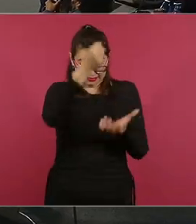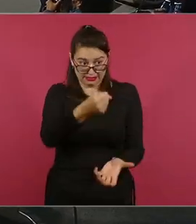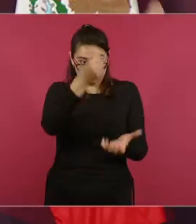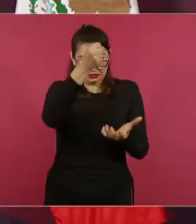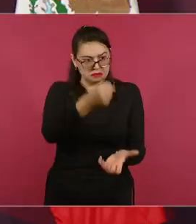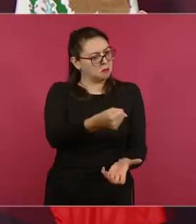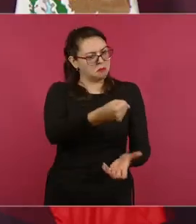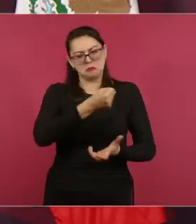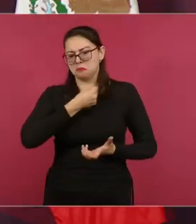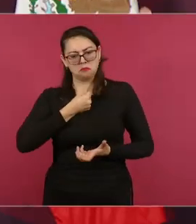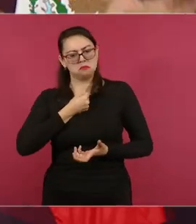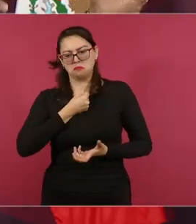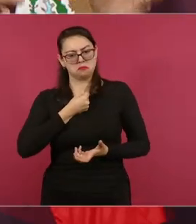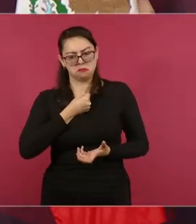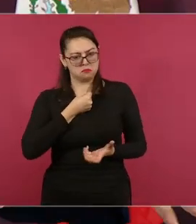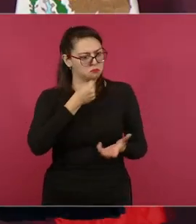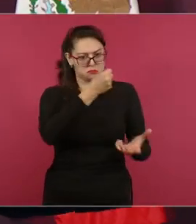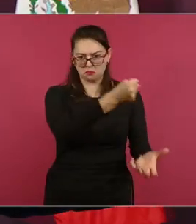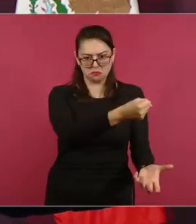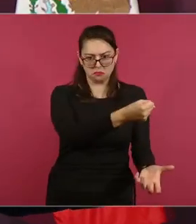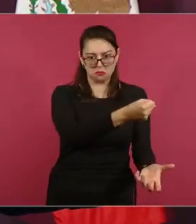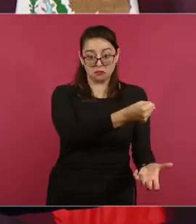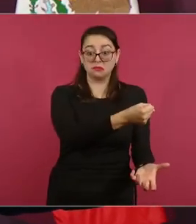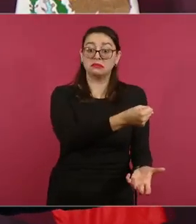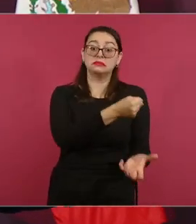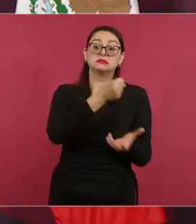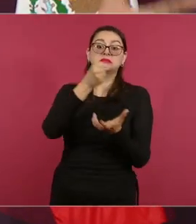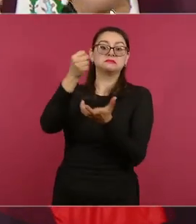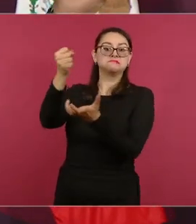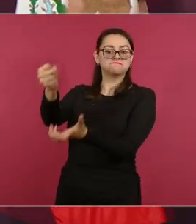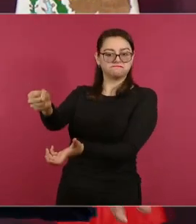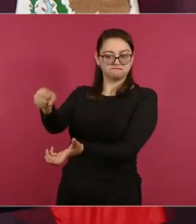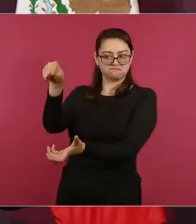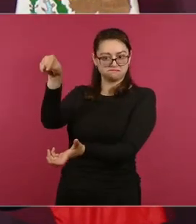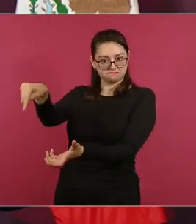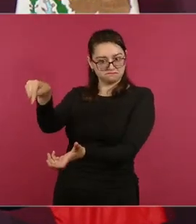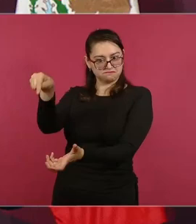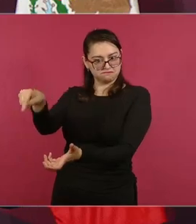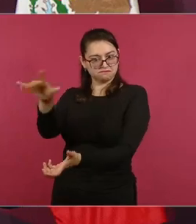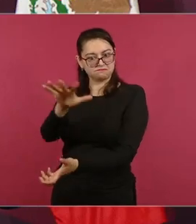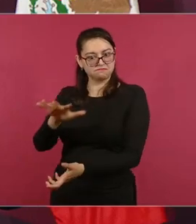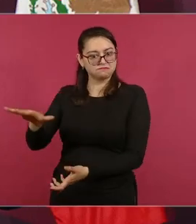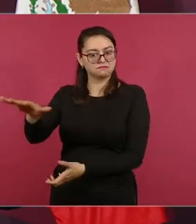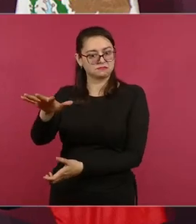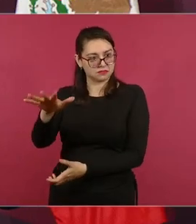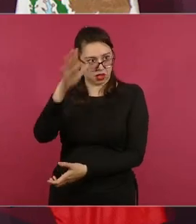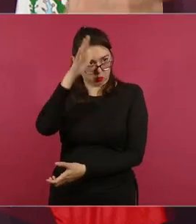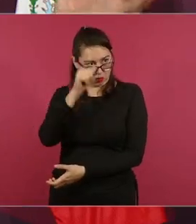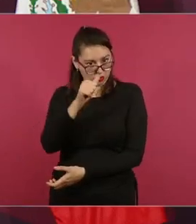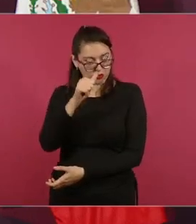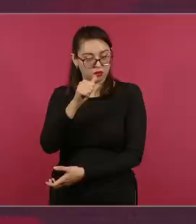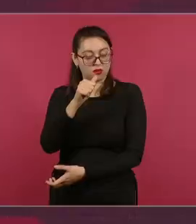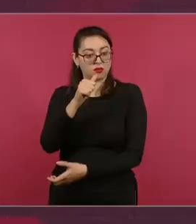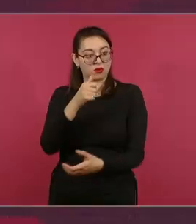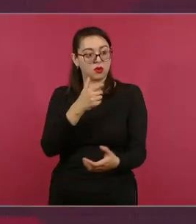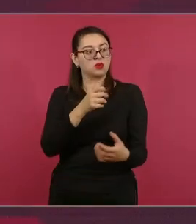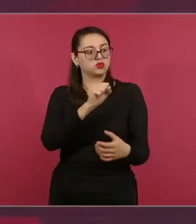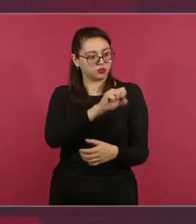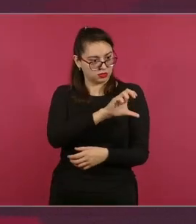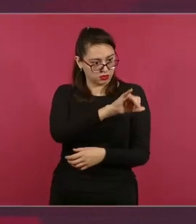se regresen a la federación y que se haga un acuerdo conjunto